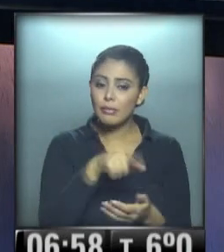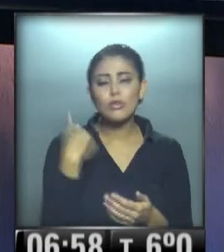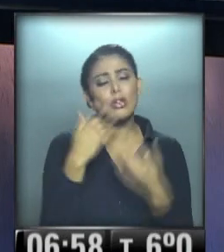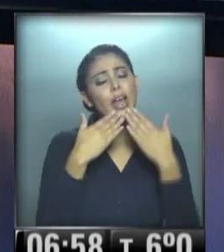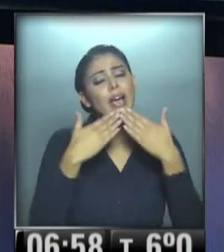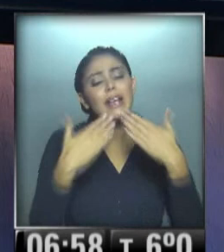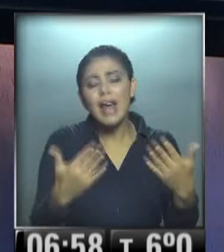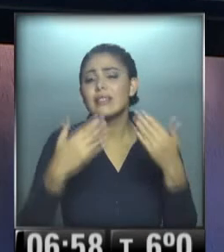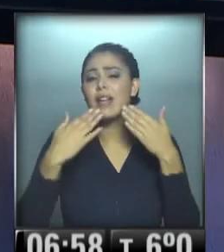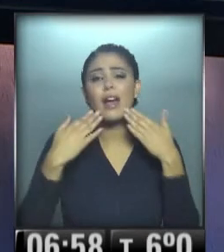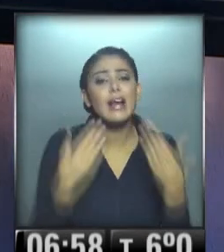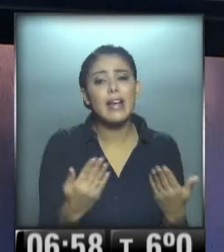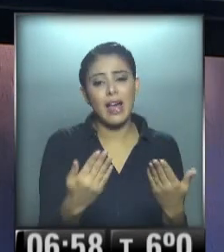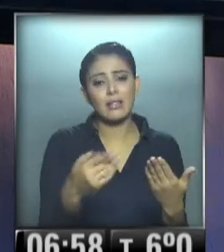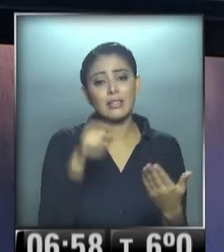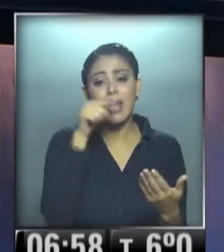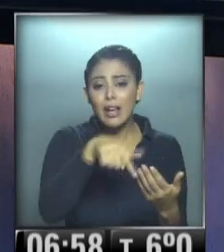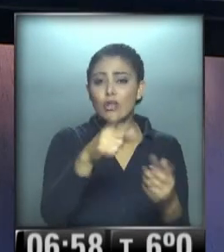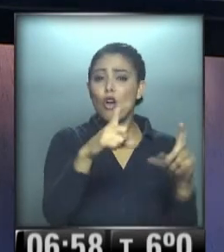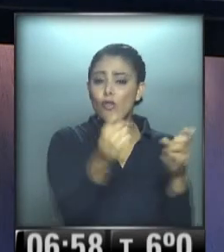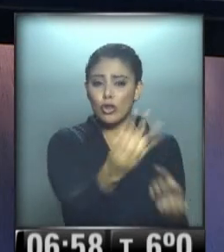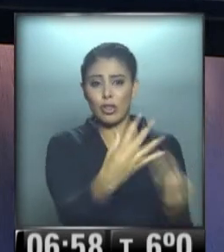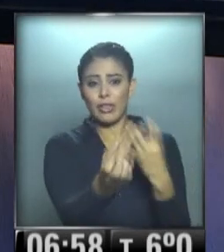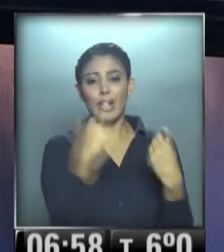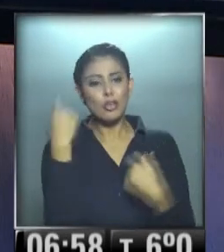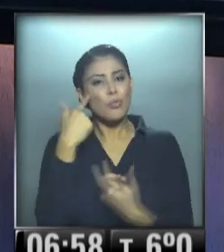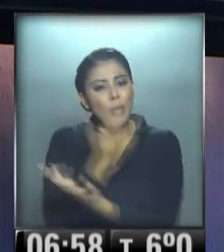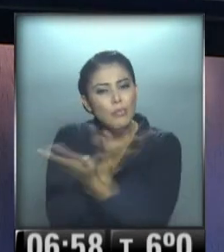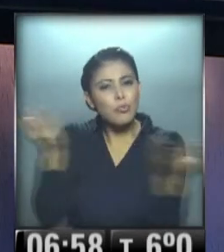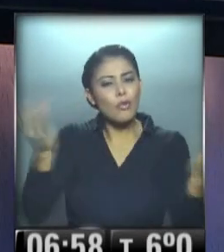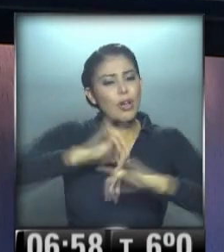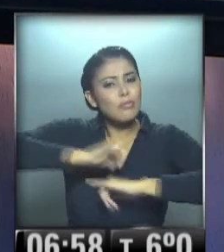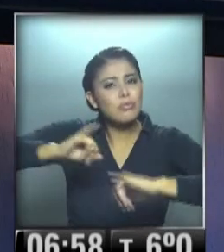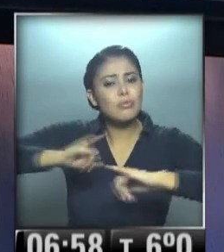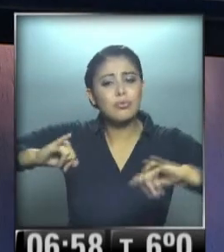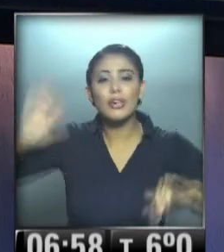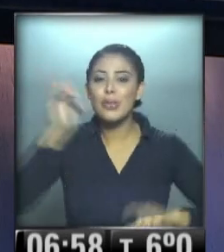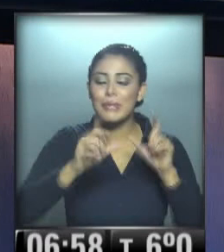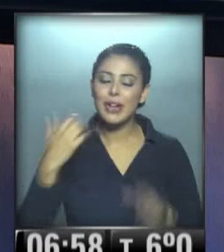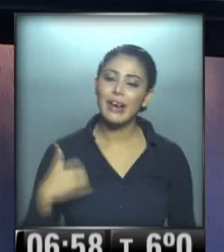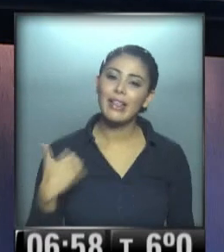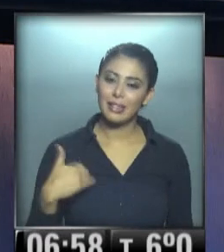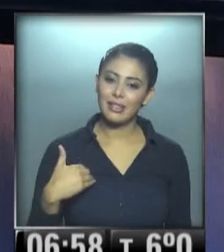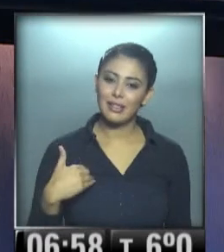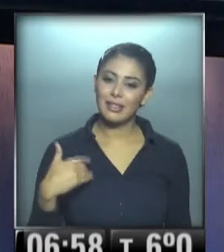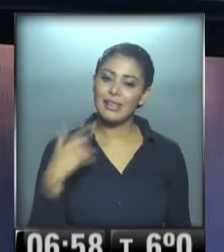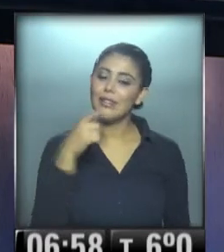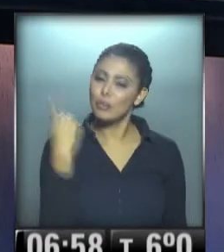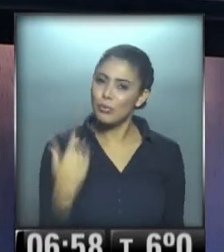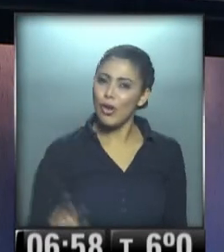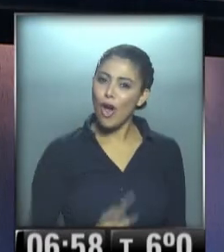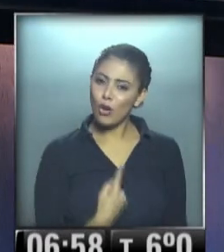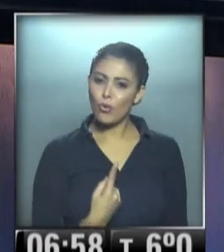muchísimo el envío de este material para la difusión y el conocimiento de todos los argentinos. Dos a los que podemos estar